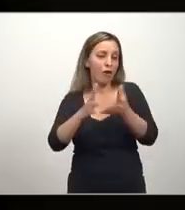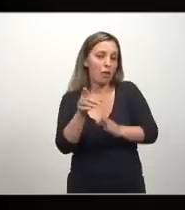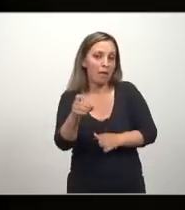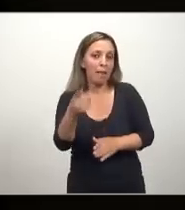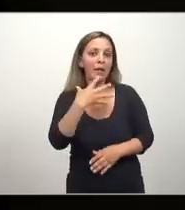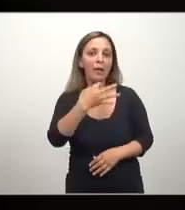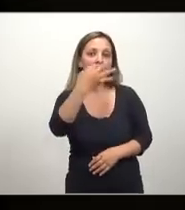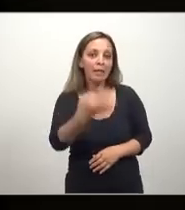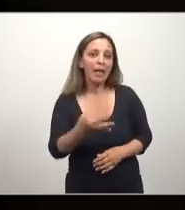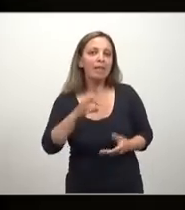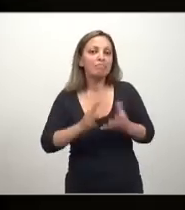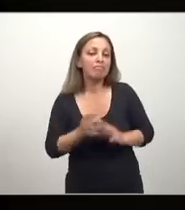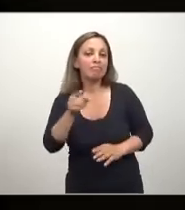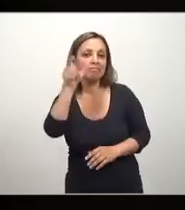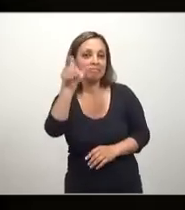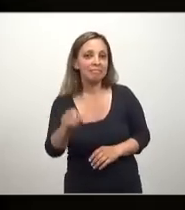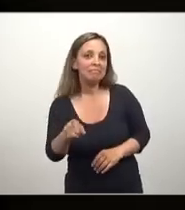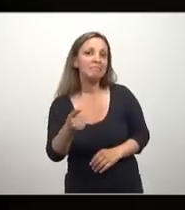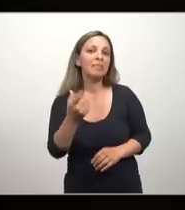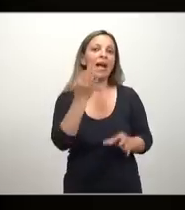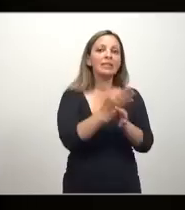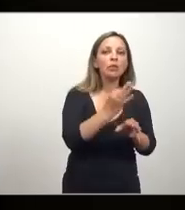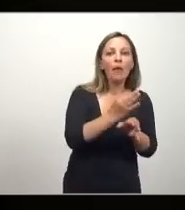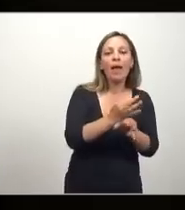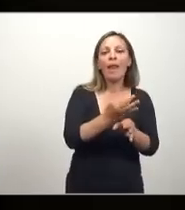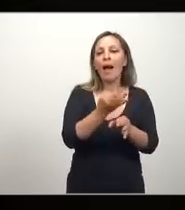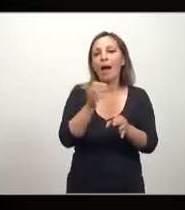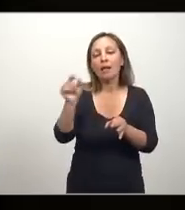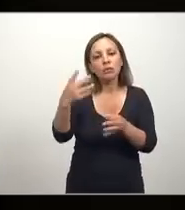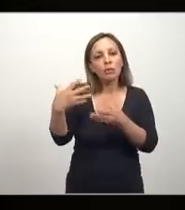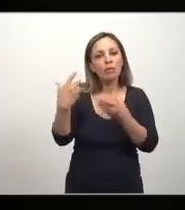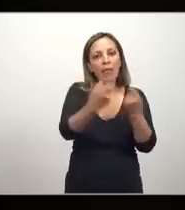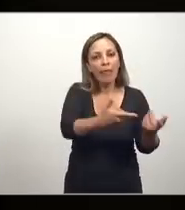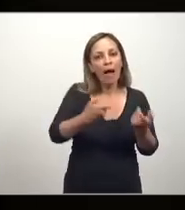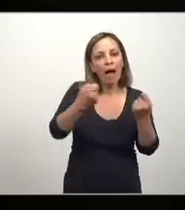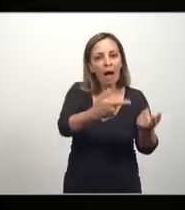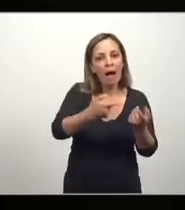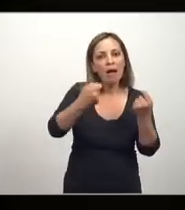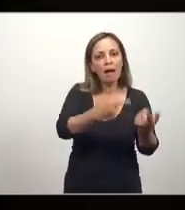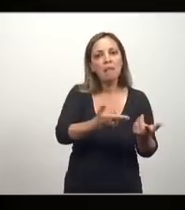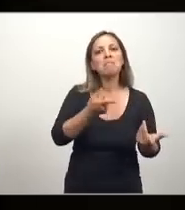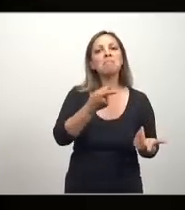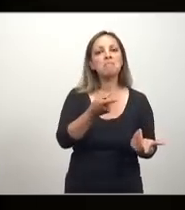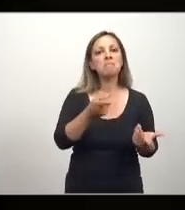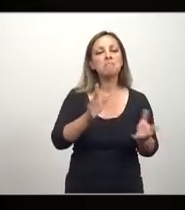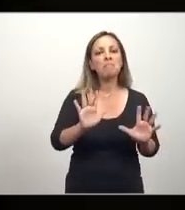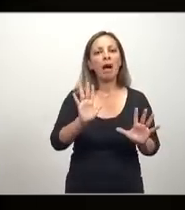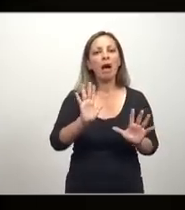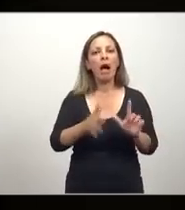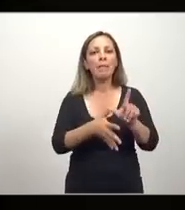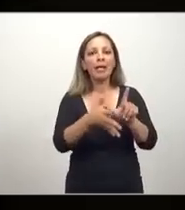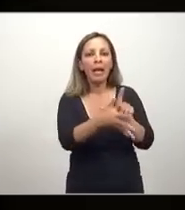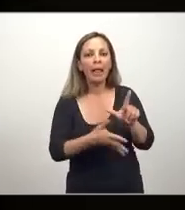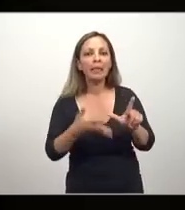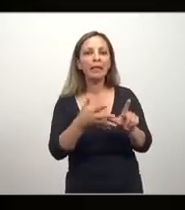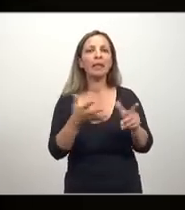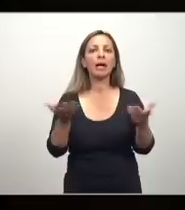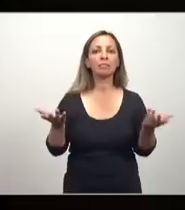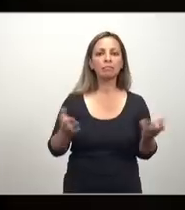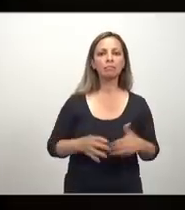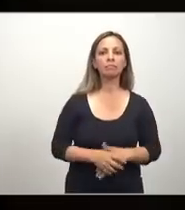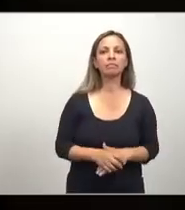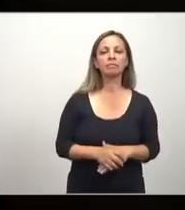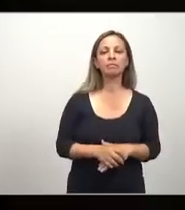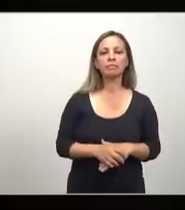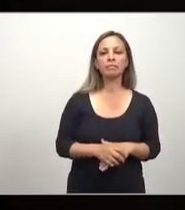pero realmente el estructuralismo y la escuela estructuralista fue un gran aporte, y yo diría el último aporte de América Latina, y tal vez el único aporte de